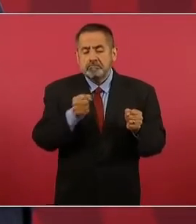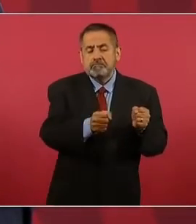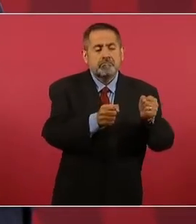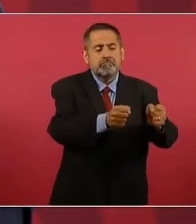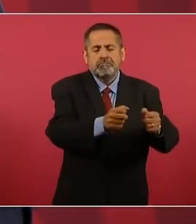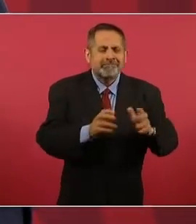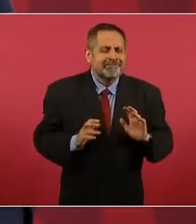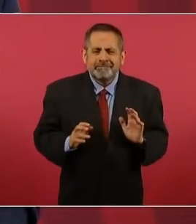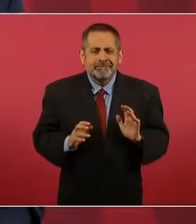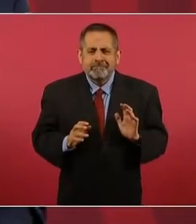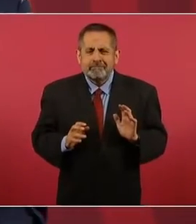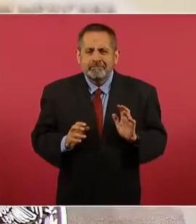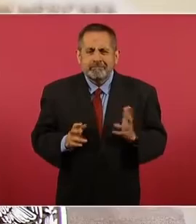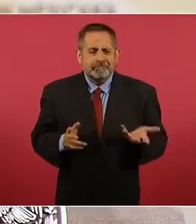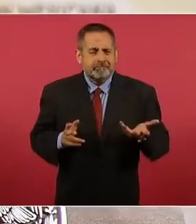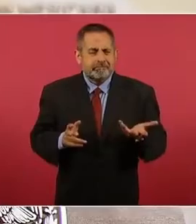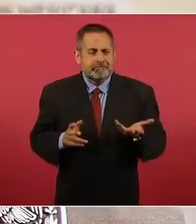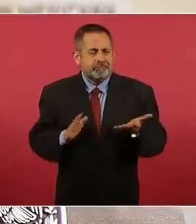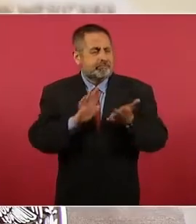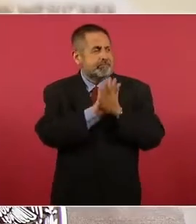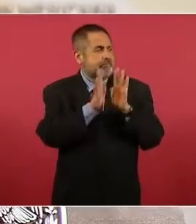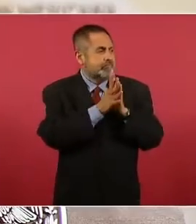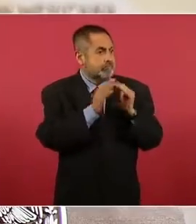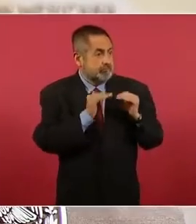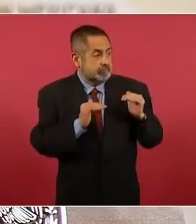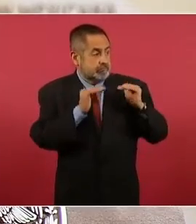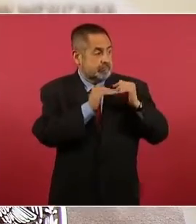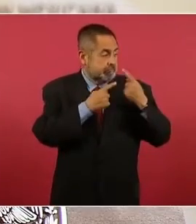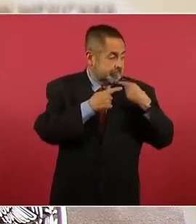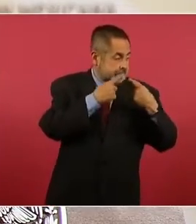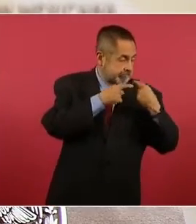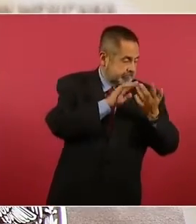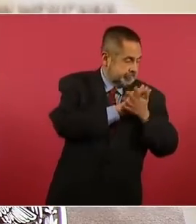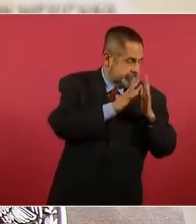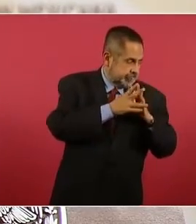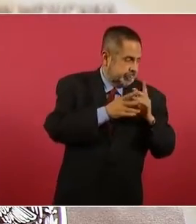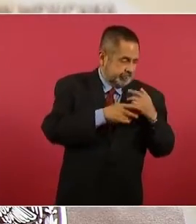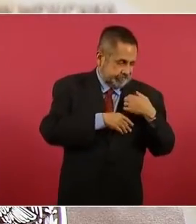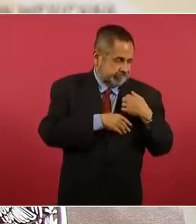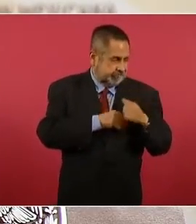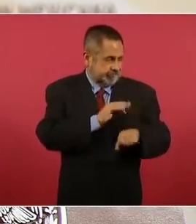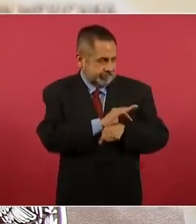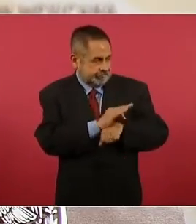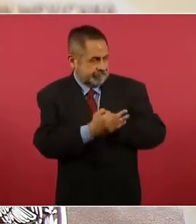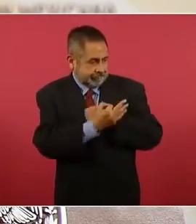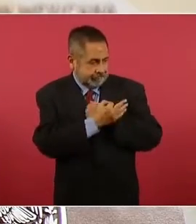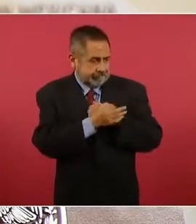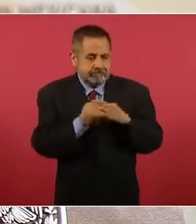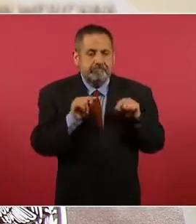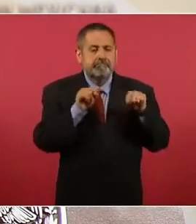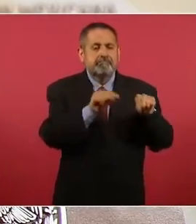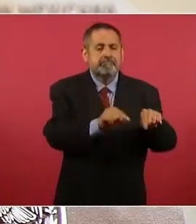Si hacen sus enjuagues arriba